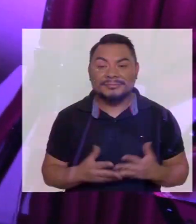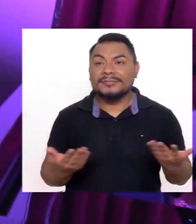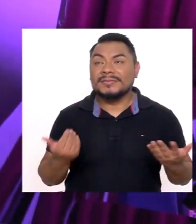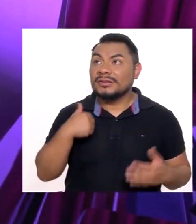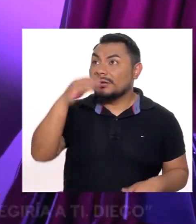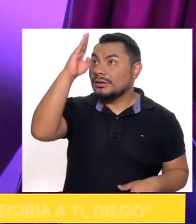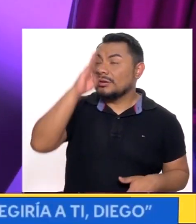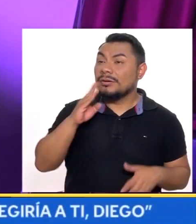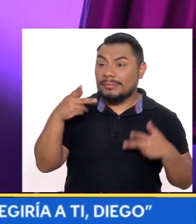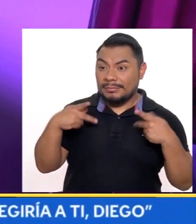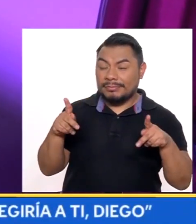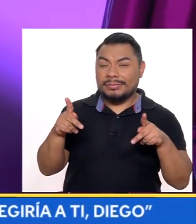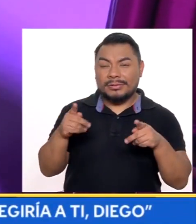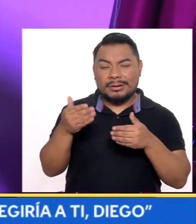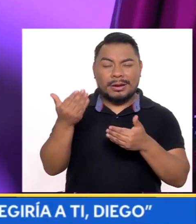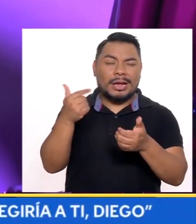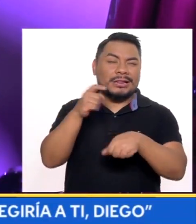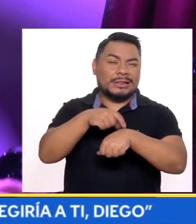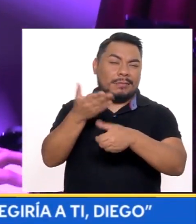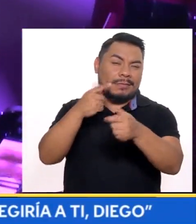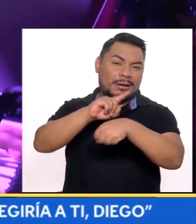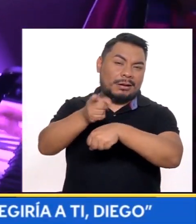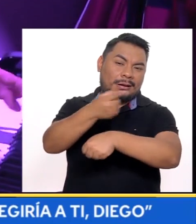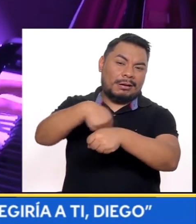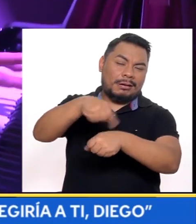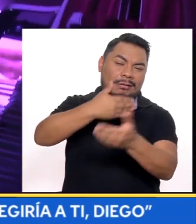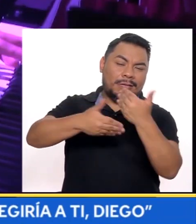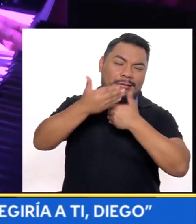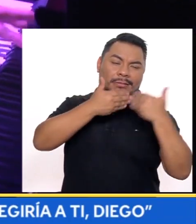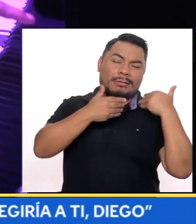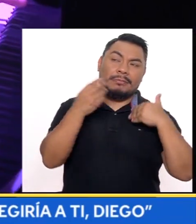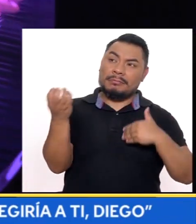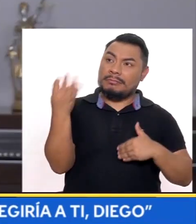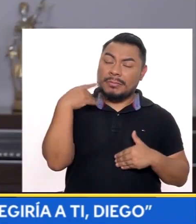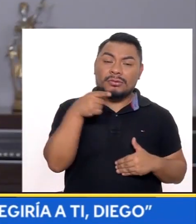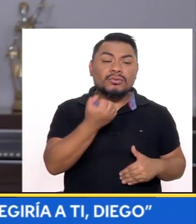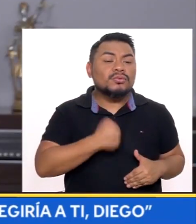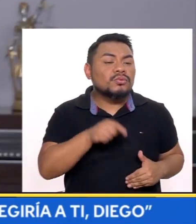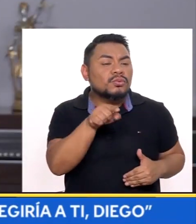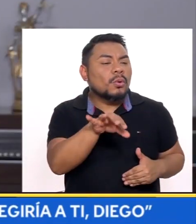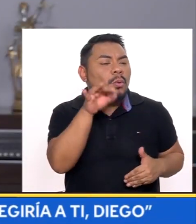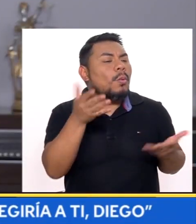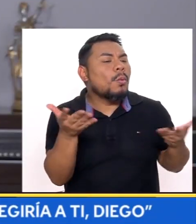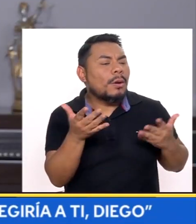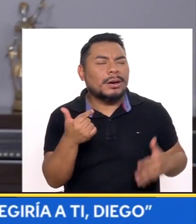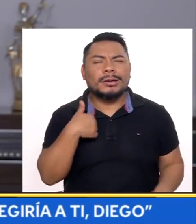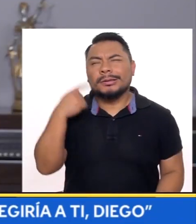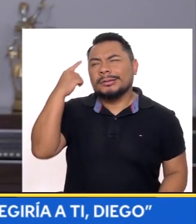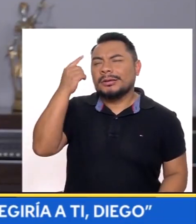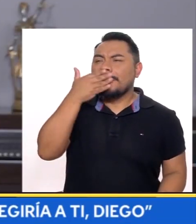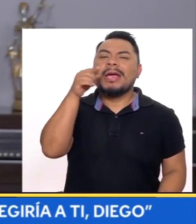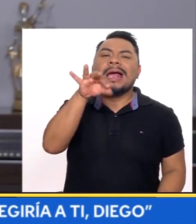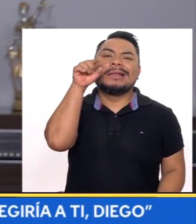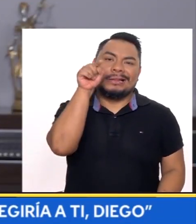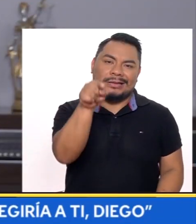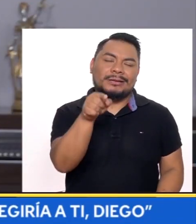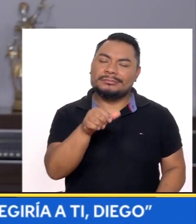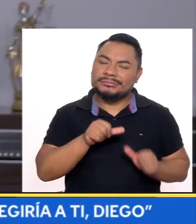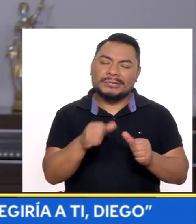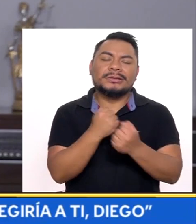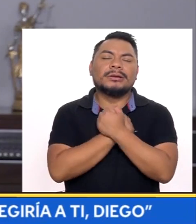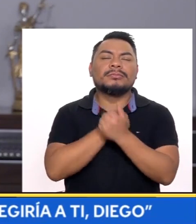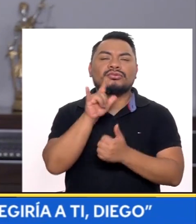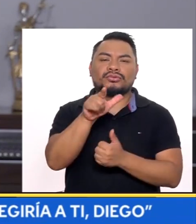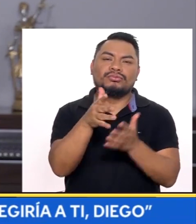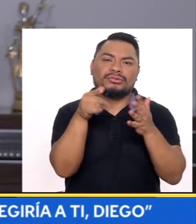Si Dios me permite retroceder el tiempo Y me dijera Que hijo elegiría Yo siempre te elegiría a ti